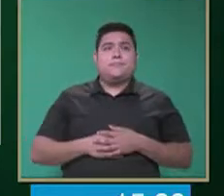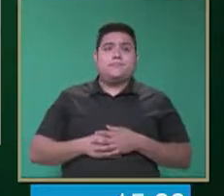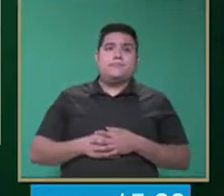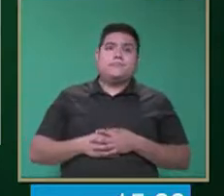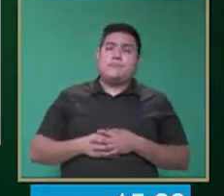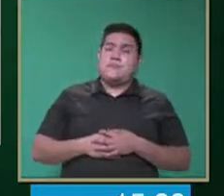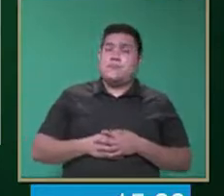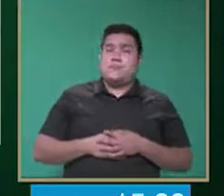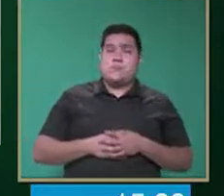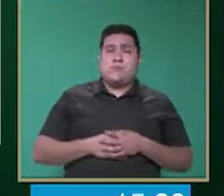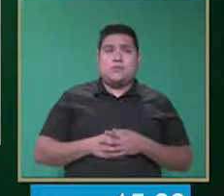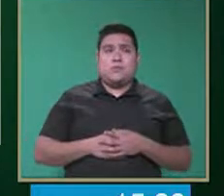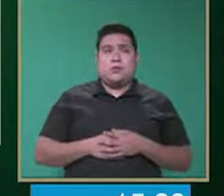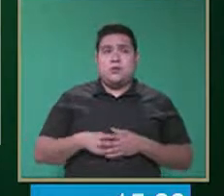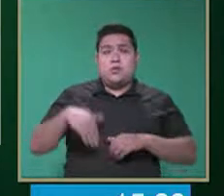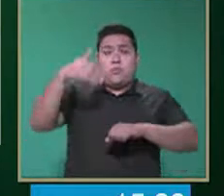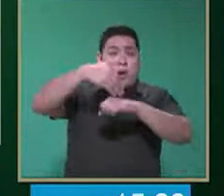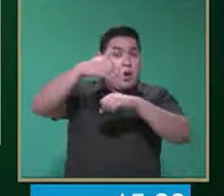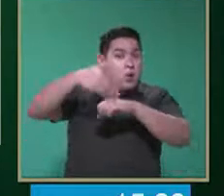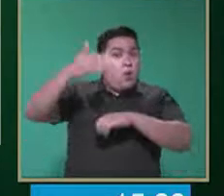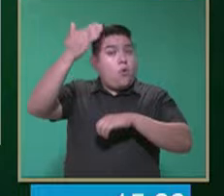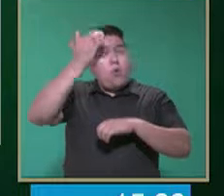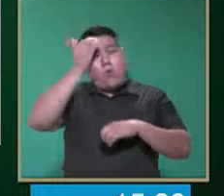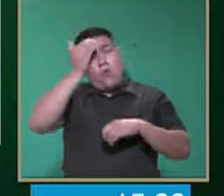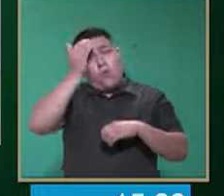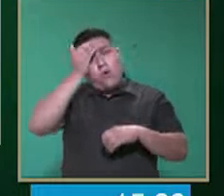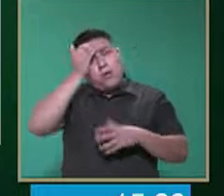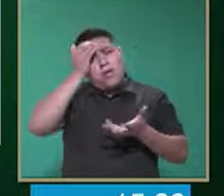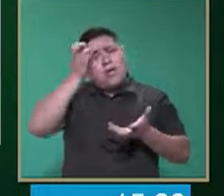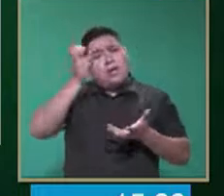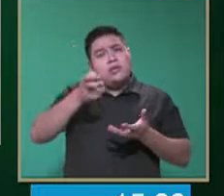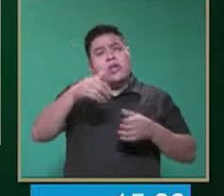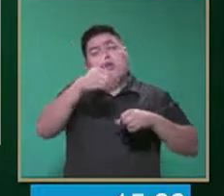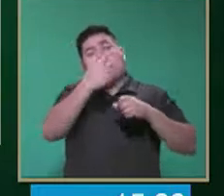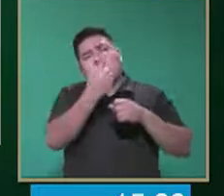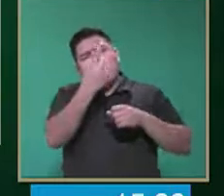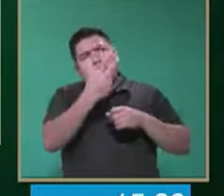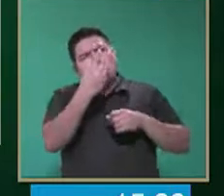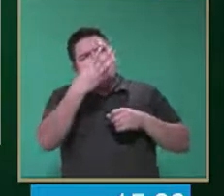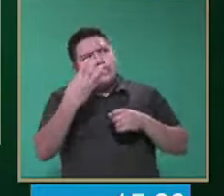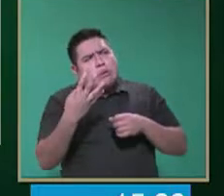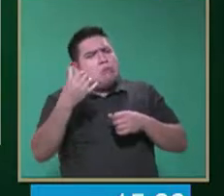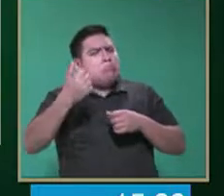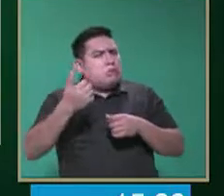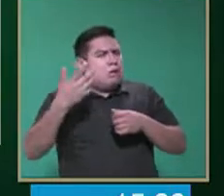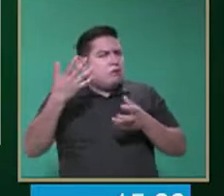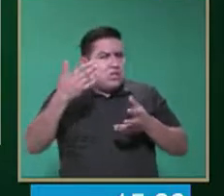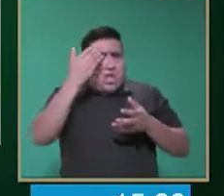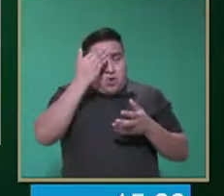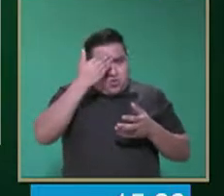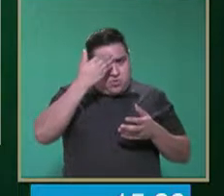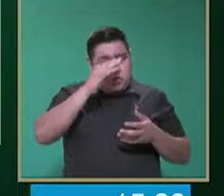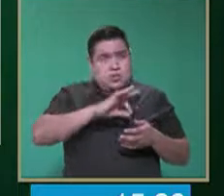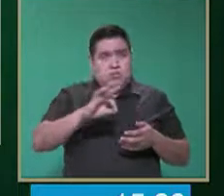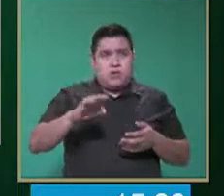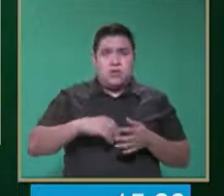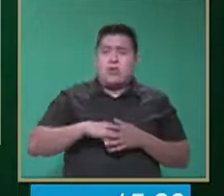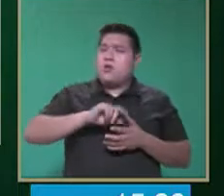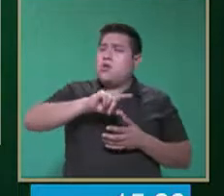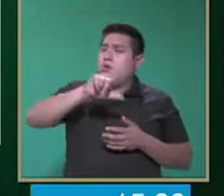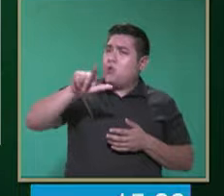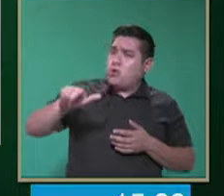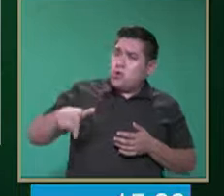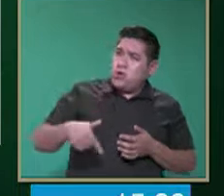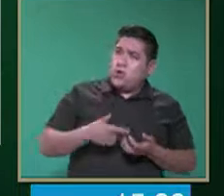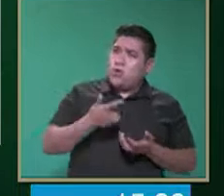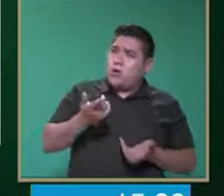En cuanto haga conocimiento de los números, que él sepa cuál es el 1, el 2, el 3, que se los conozca, ¿verdad? Para que posteriormente nosotros